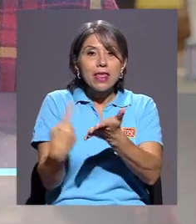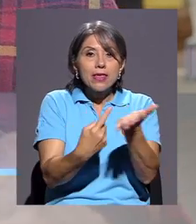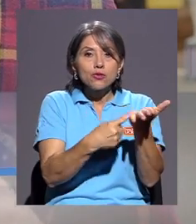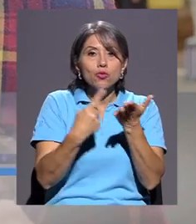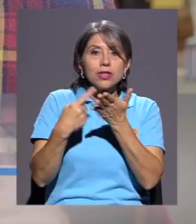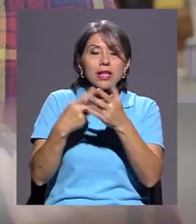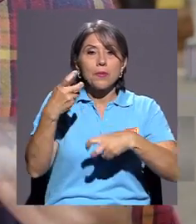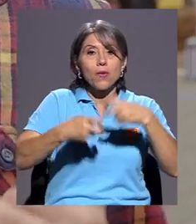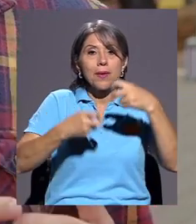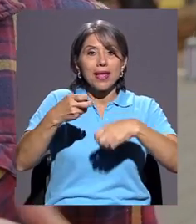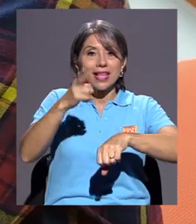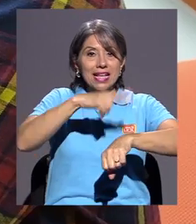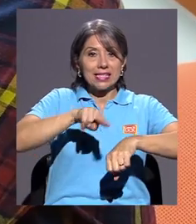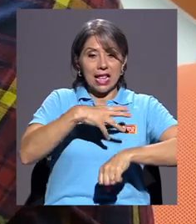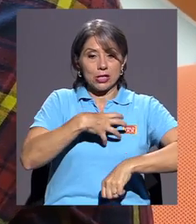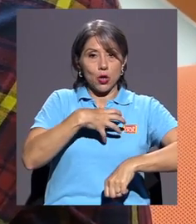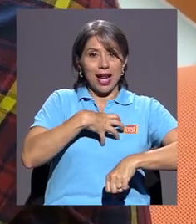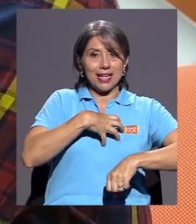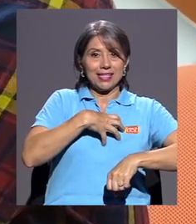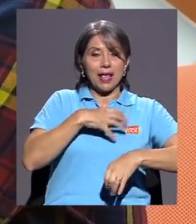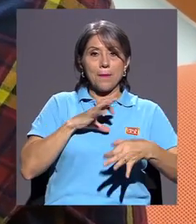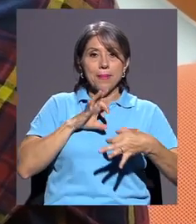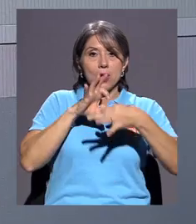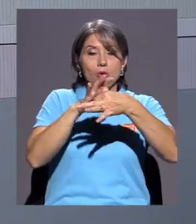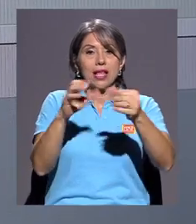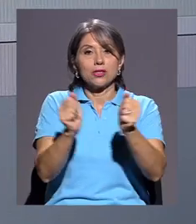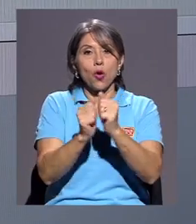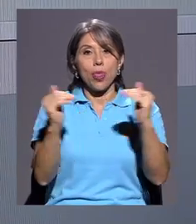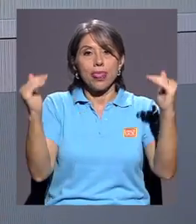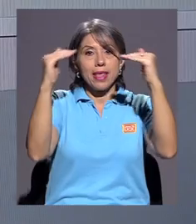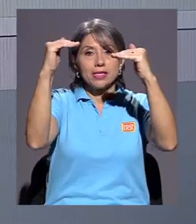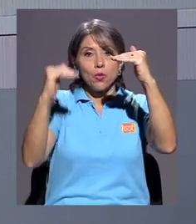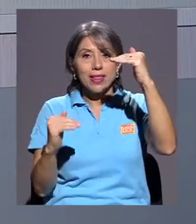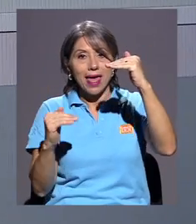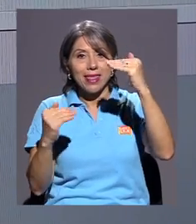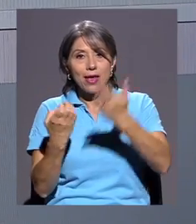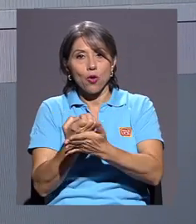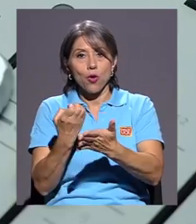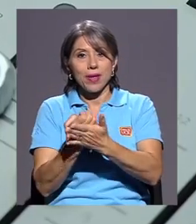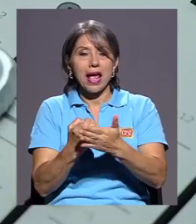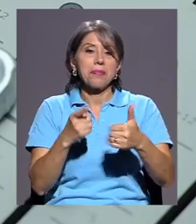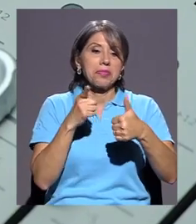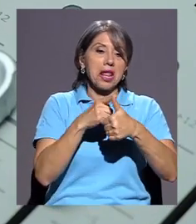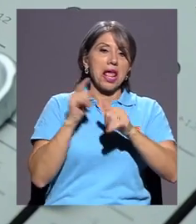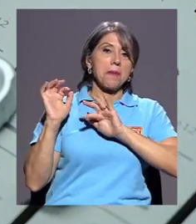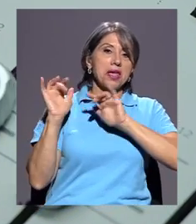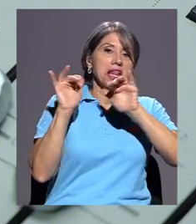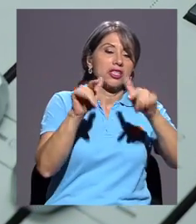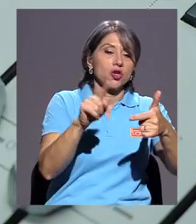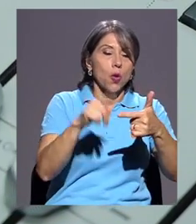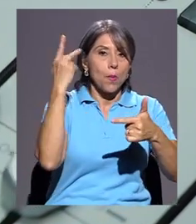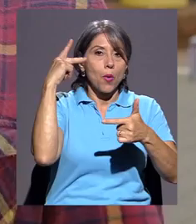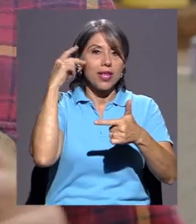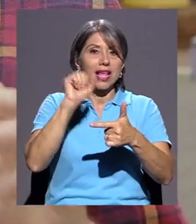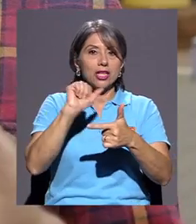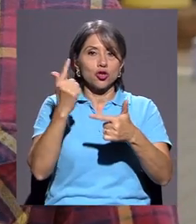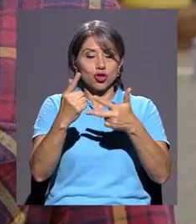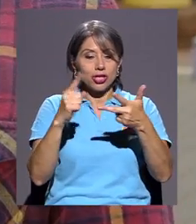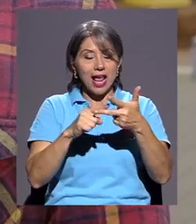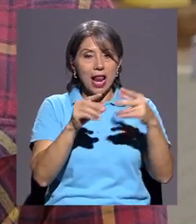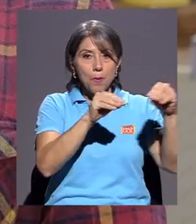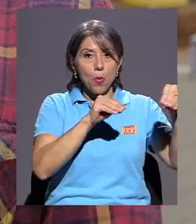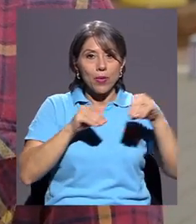problemáticas nacionales vinculadas con la desigualdad económica, por ejemplo migración, política social, movilizaciones,